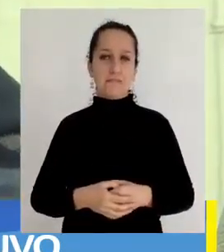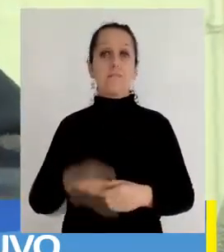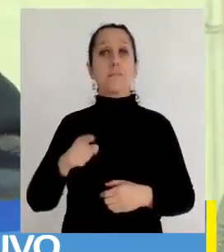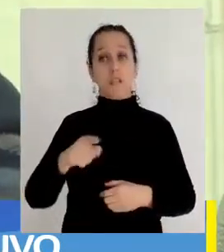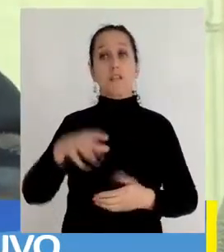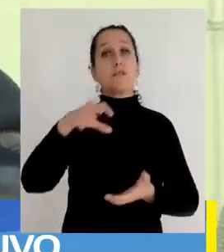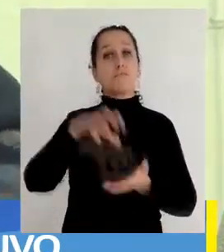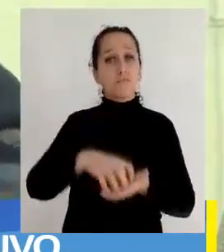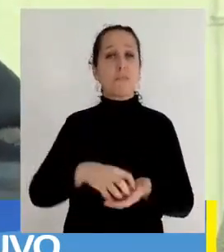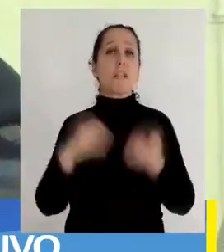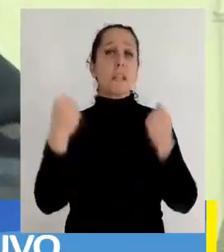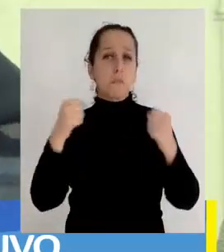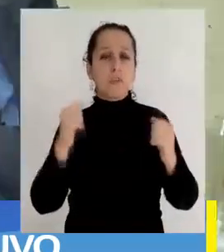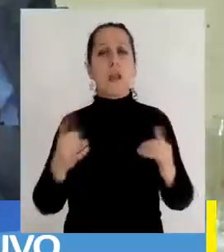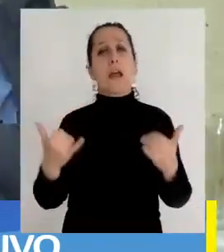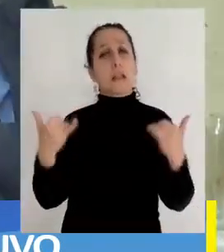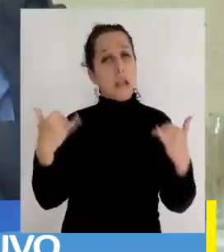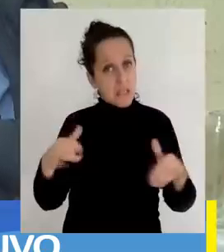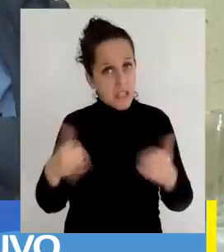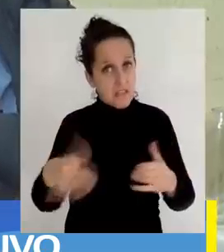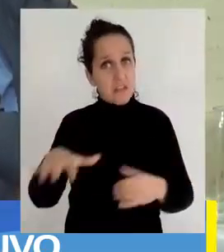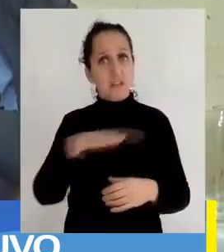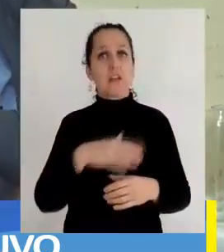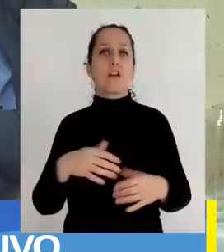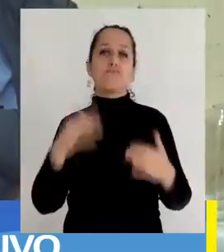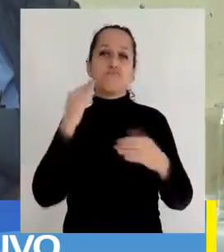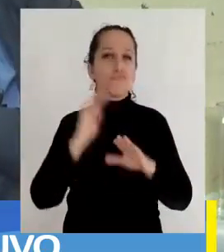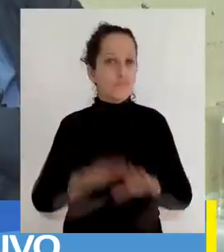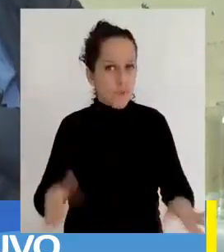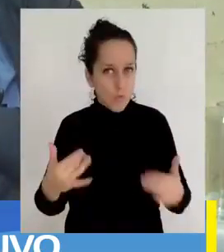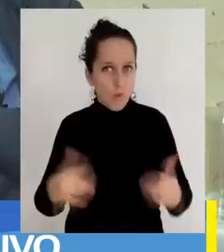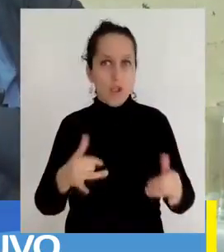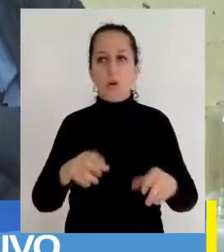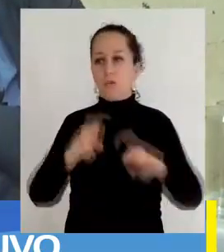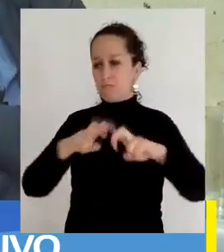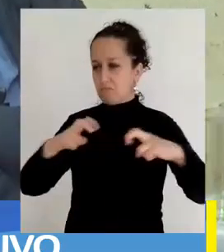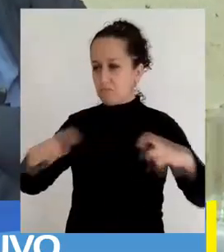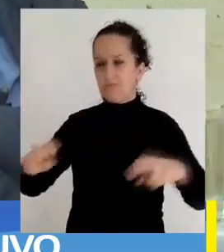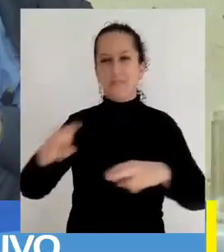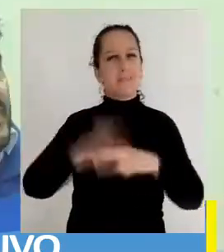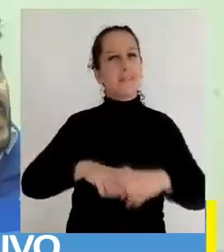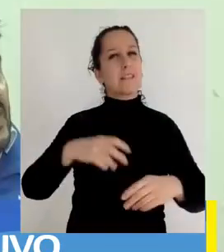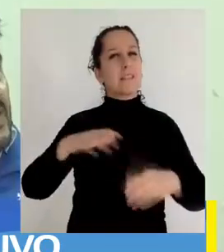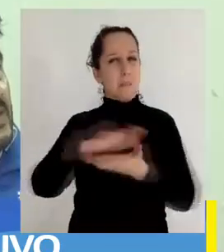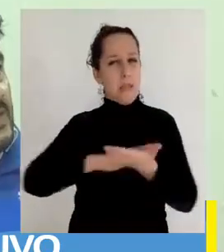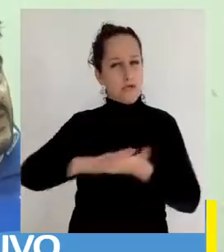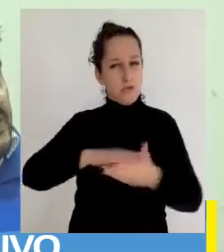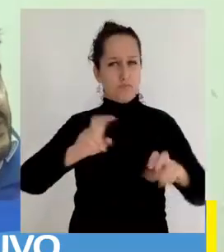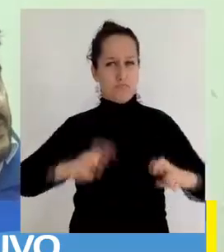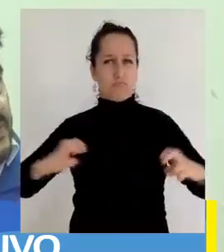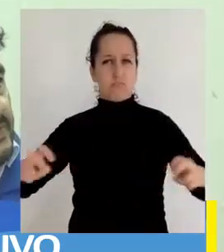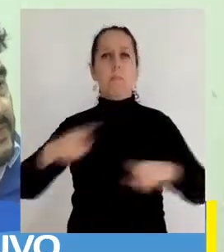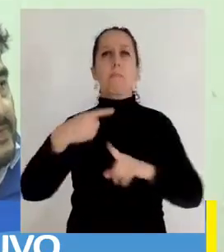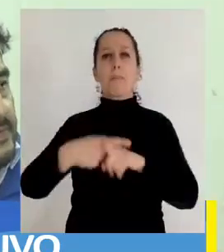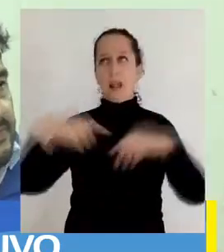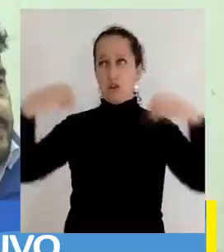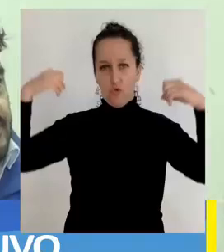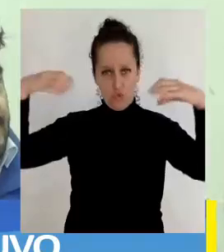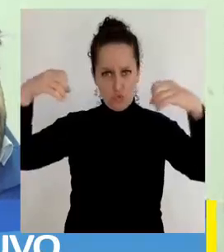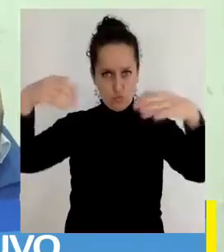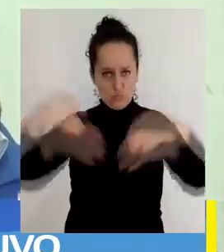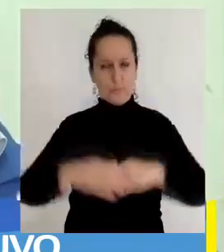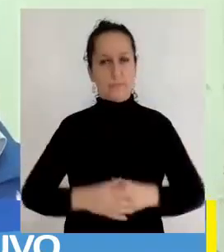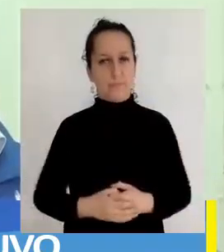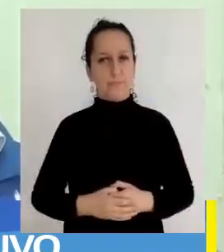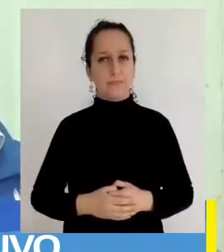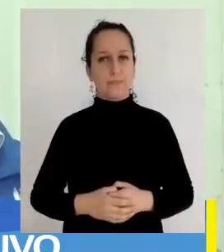contará con una nueva zona deportiva, recreativa, juegos infantiles y mobiliario de hormigón, además de nuevas luminarias.